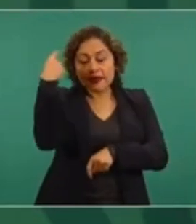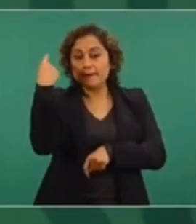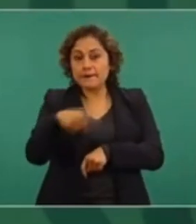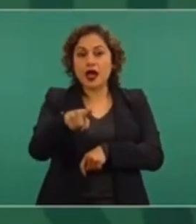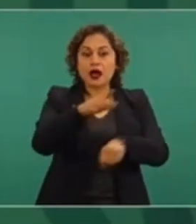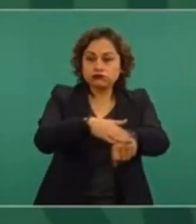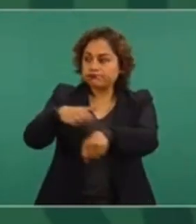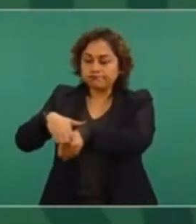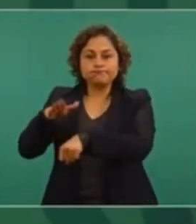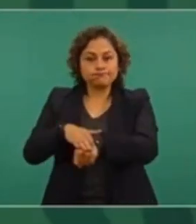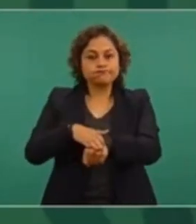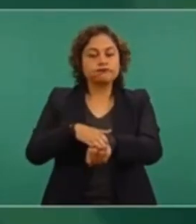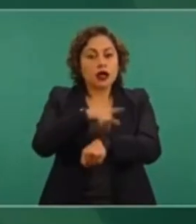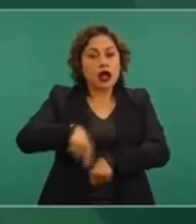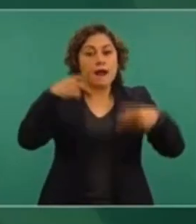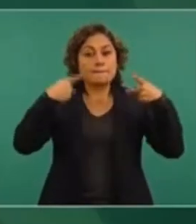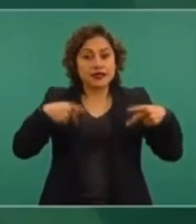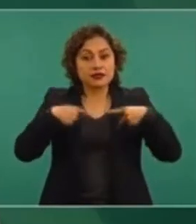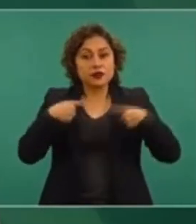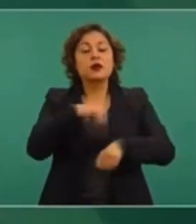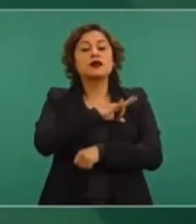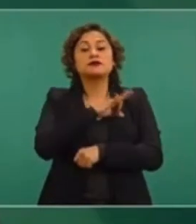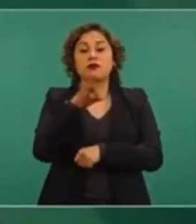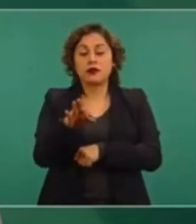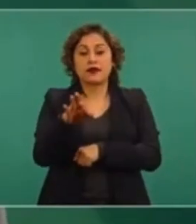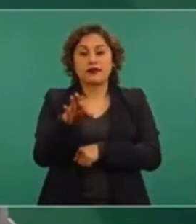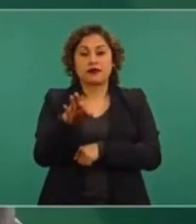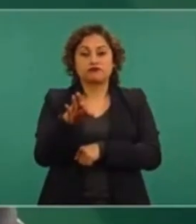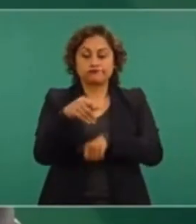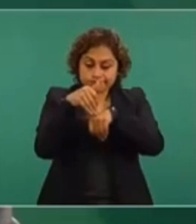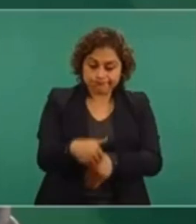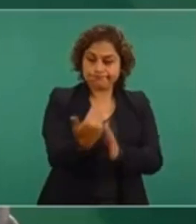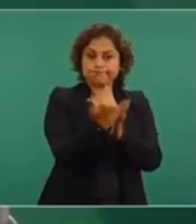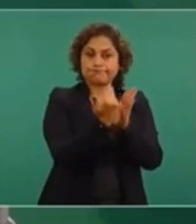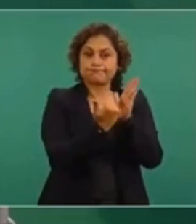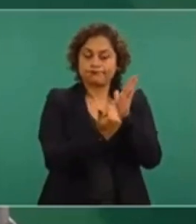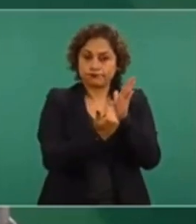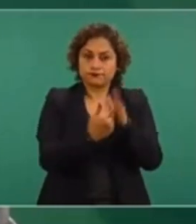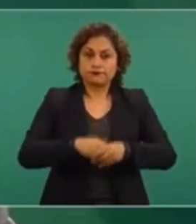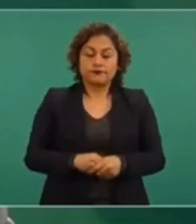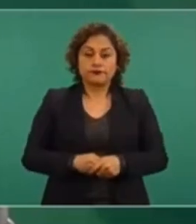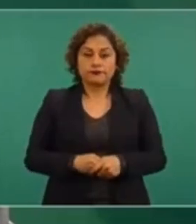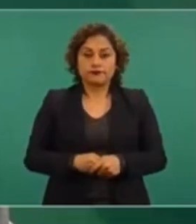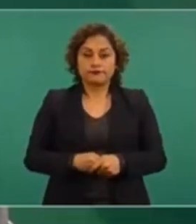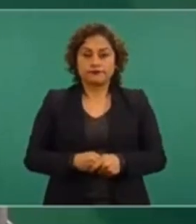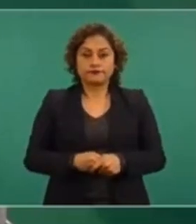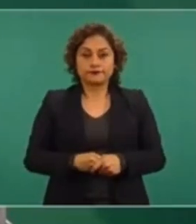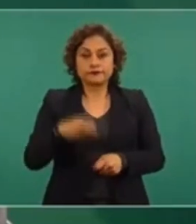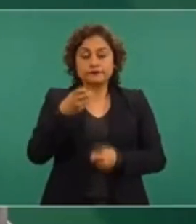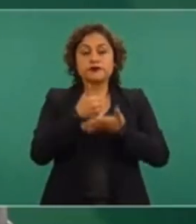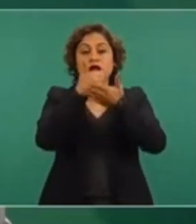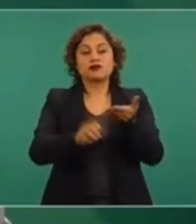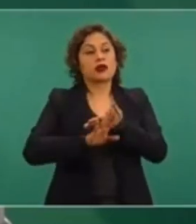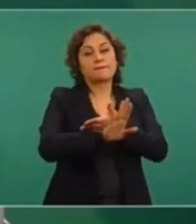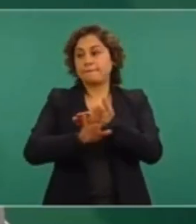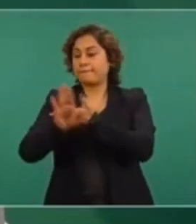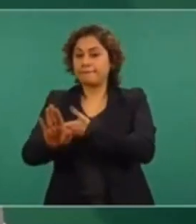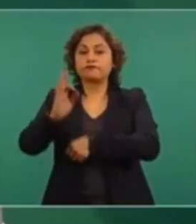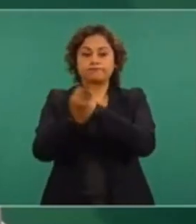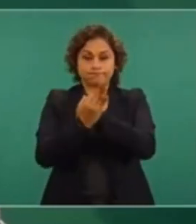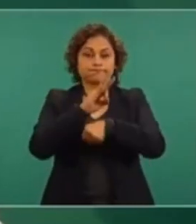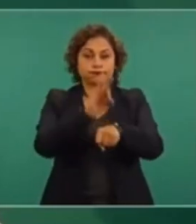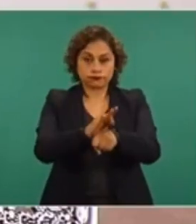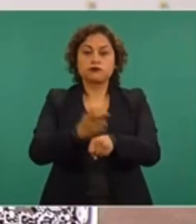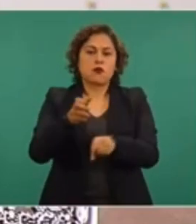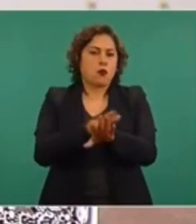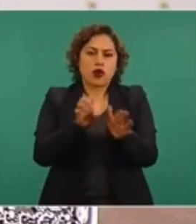sigamos con las medidas de precaución, que se mantenga a la sana distancia,